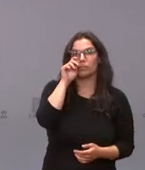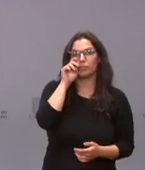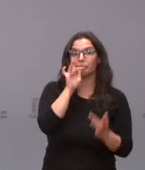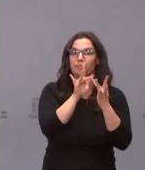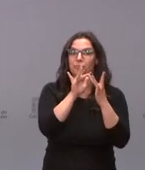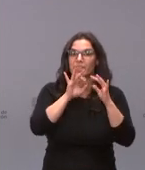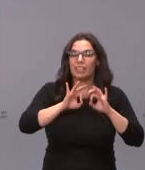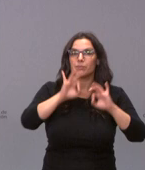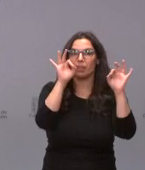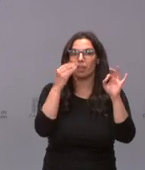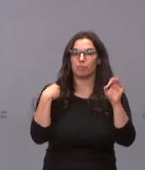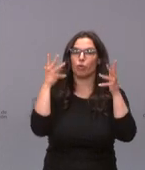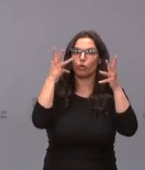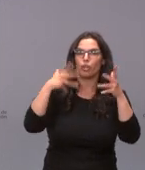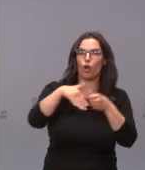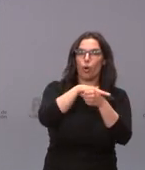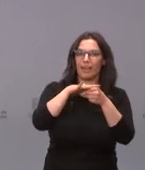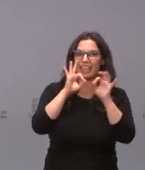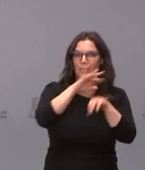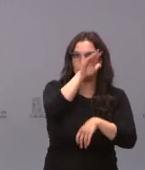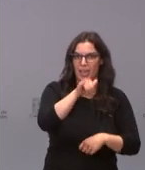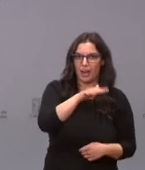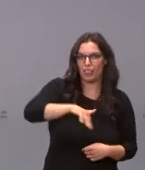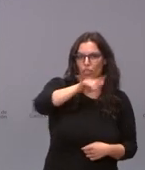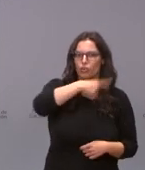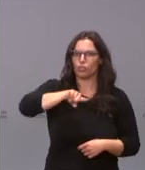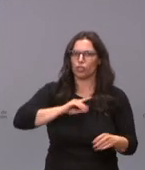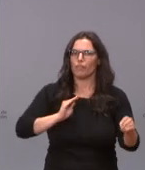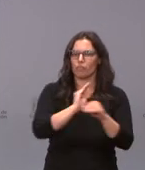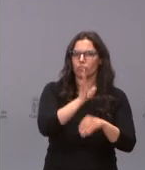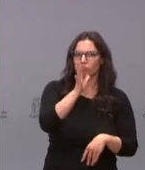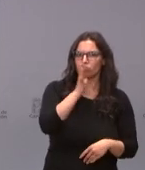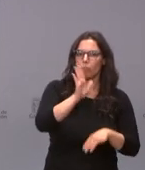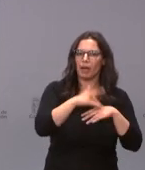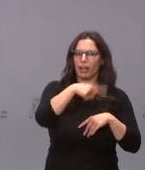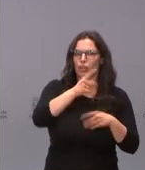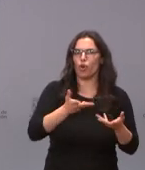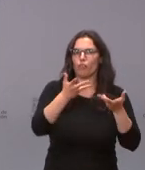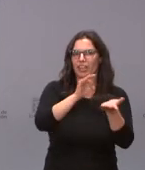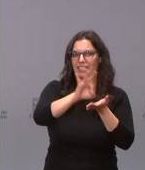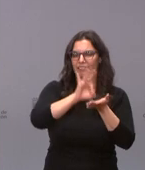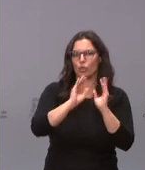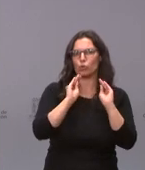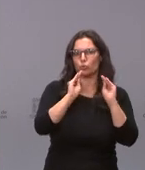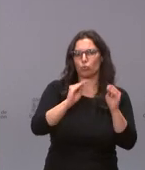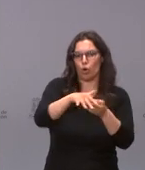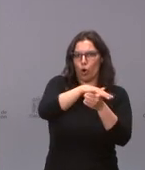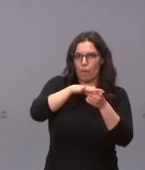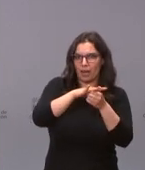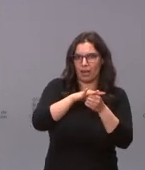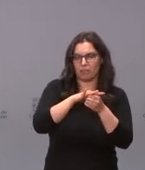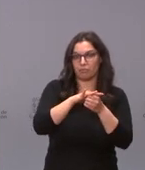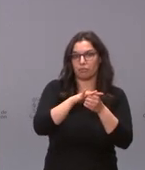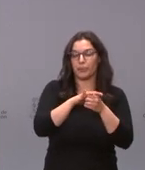especial con el consejo comarcal del Bierzo a quien financiamos de un modo extraordinario para la prestación de determinados servicios en esa propia comarca del